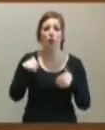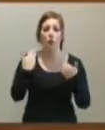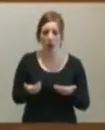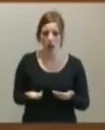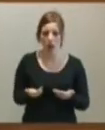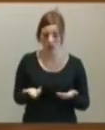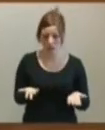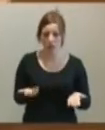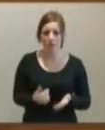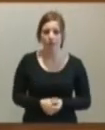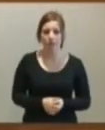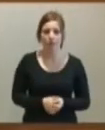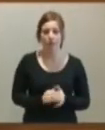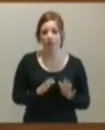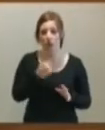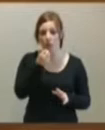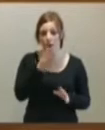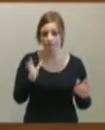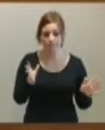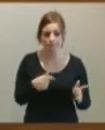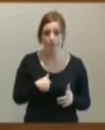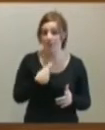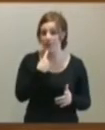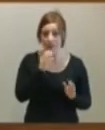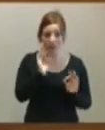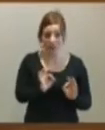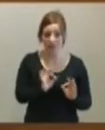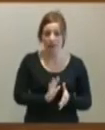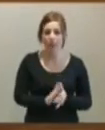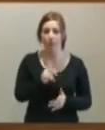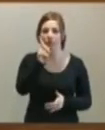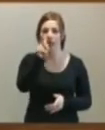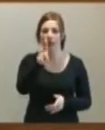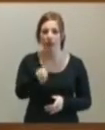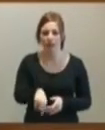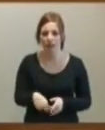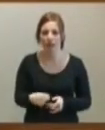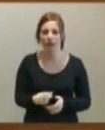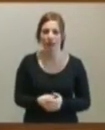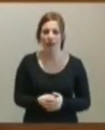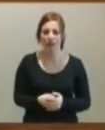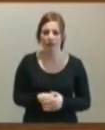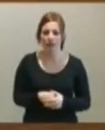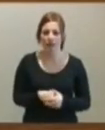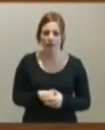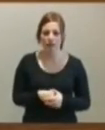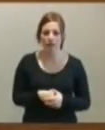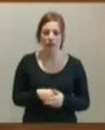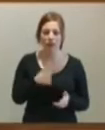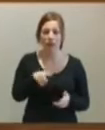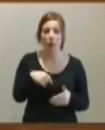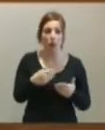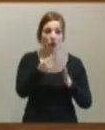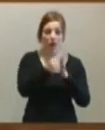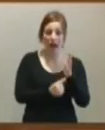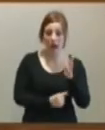decir. Pero, bueno, dicho esto, también, en fin, cuando den datos es que,